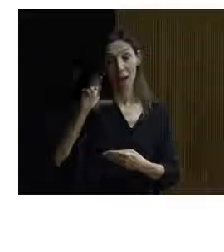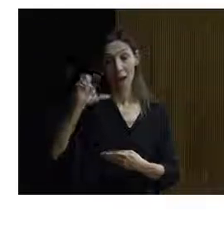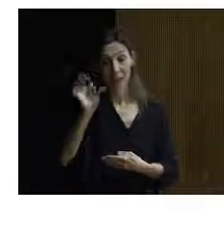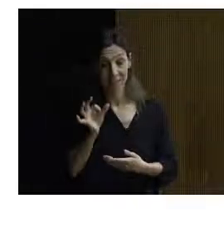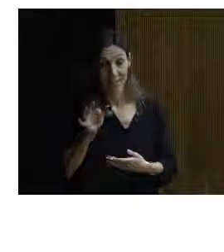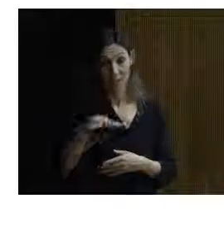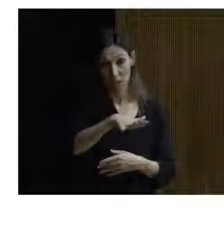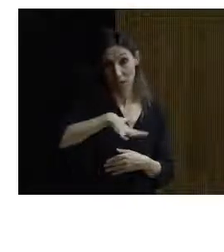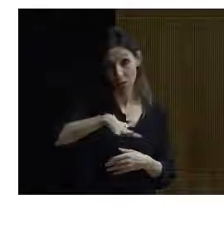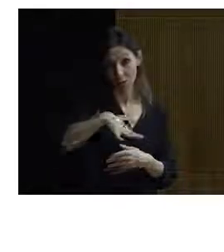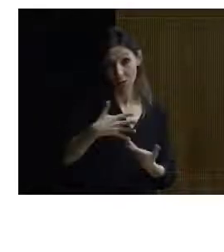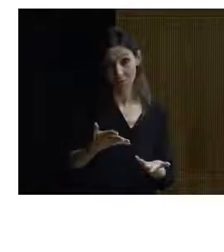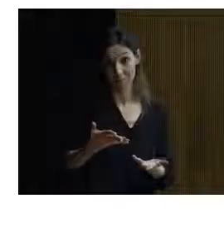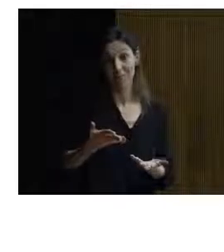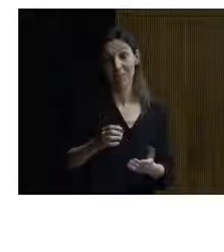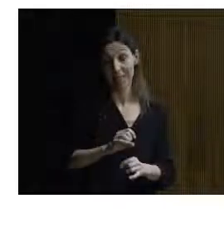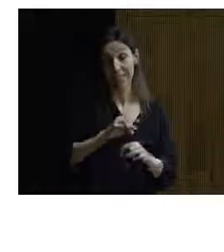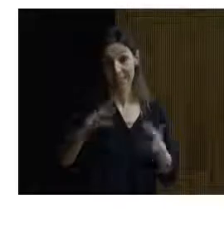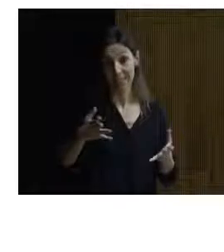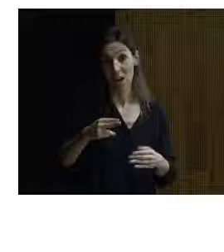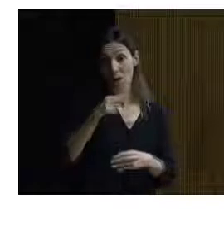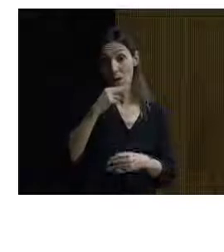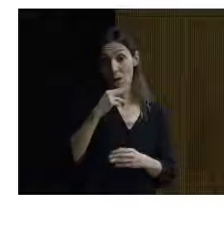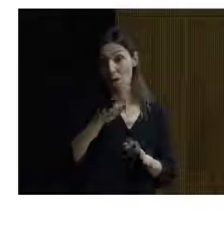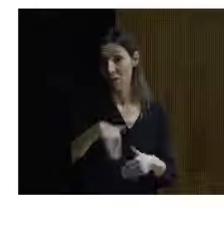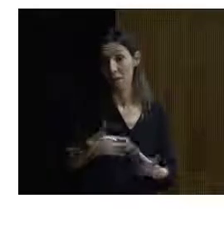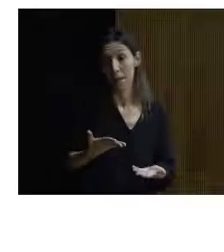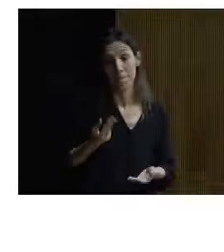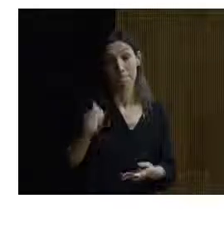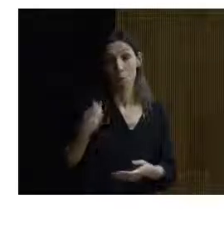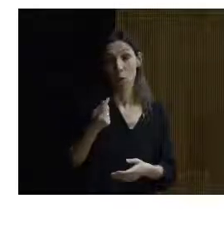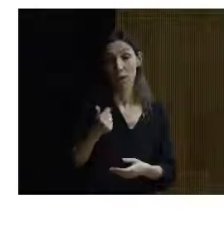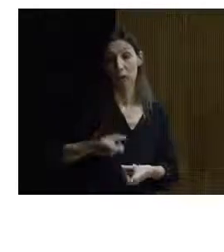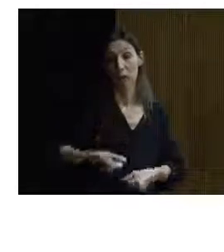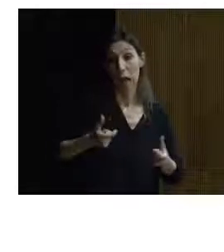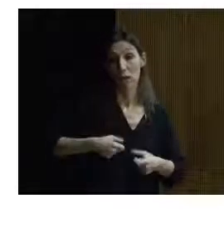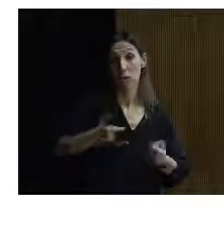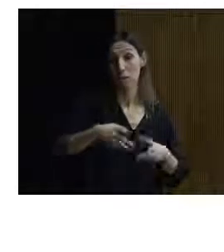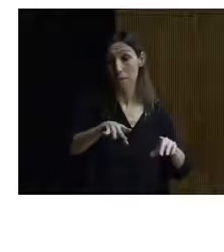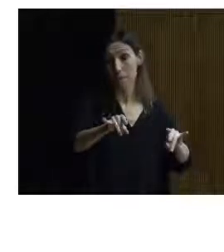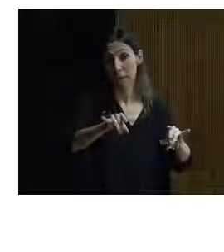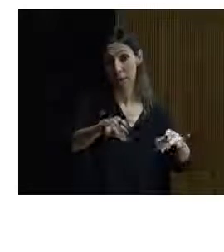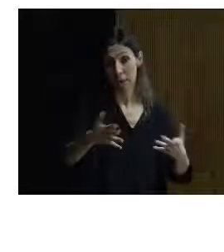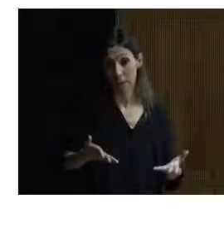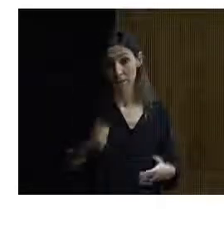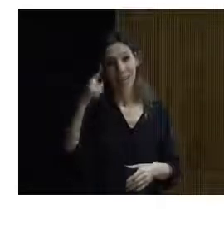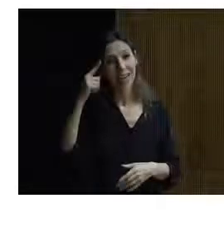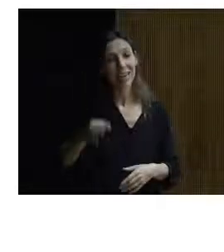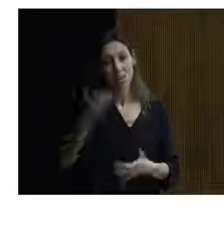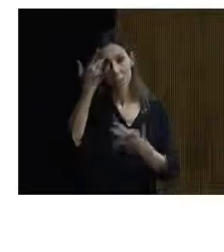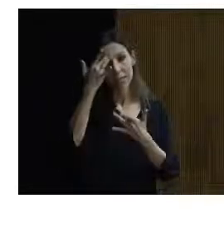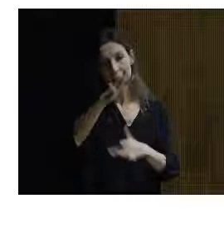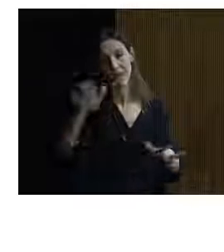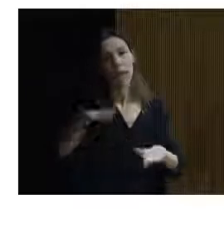transferencia. Con lo que, claro, el baño que se habían gastado también, un dinero en arreglarlo, no vale para nada. Por eso yo creo que esa sensibilización